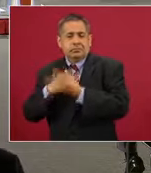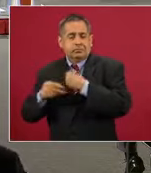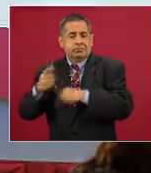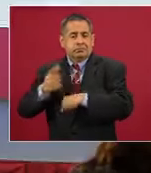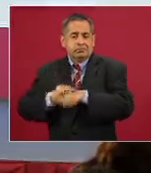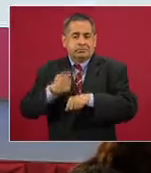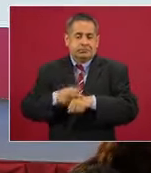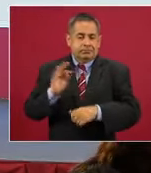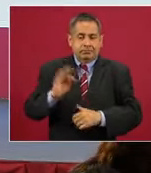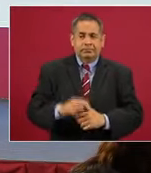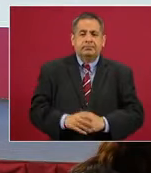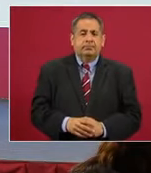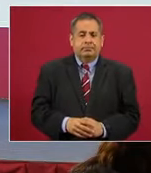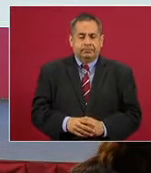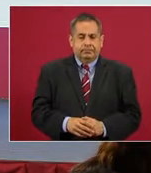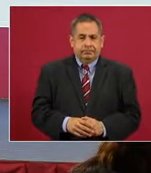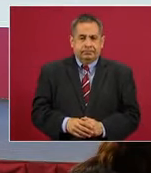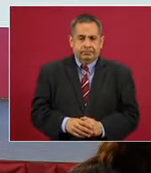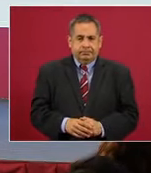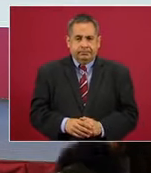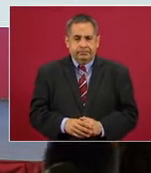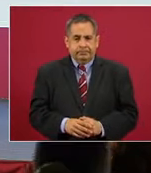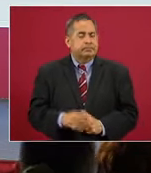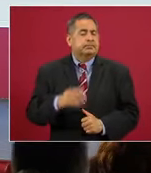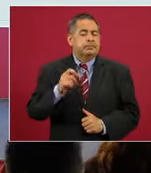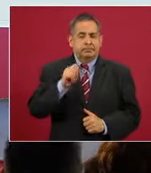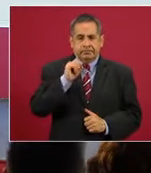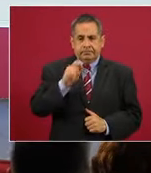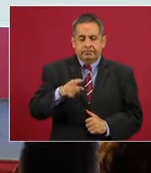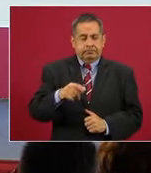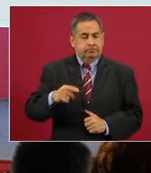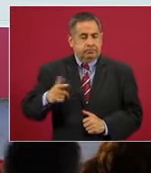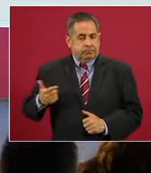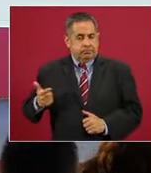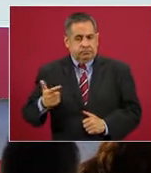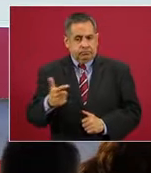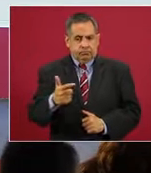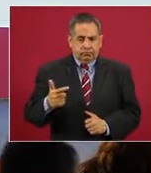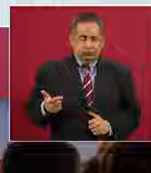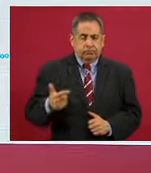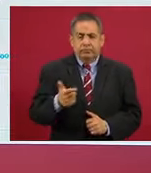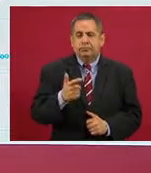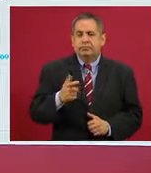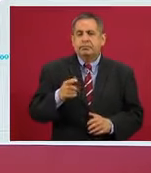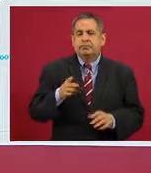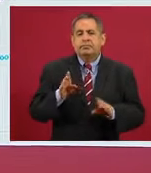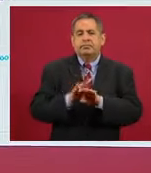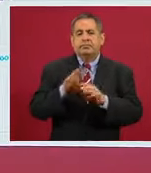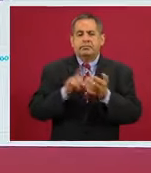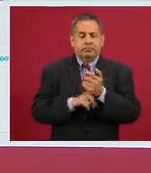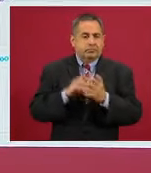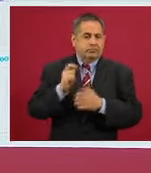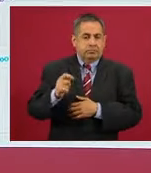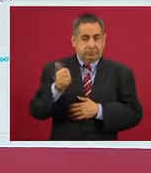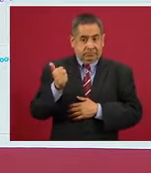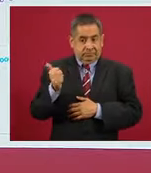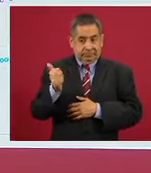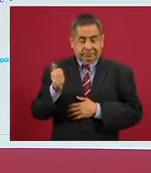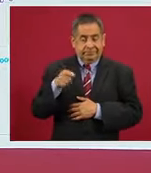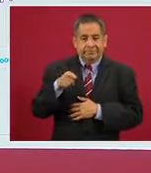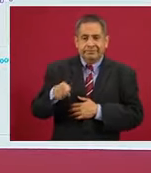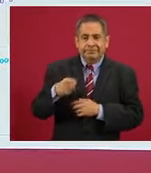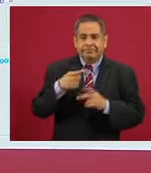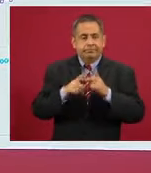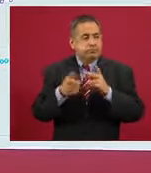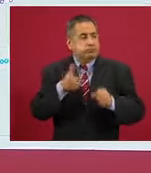La siguiente. Hemos llegado también, en el caso de Guanajuato, a que a partir del inicio de agosto hay desocupación